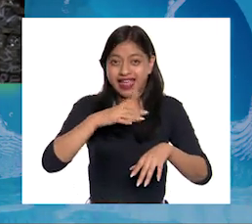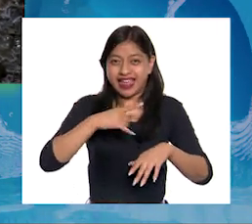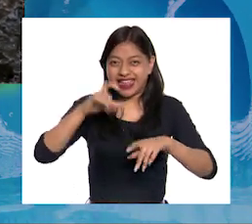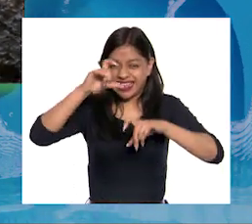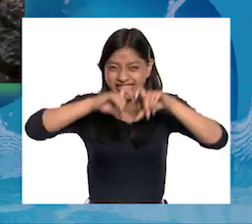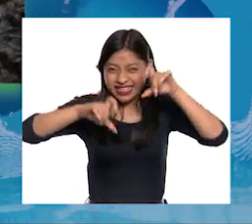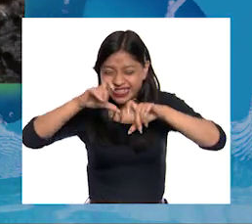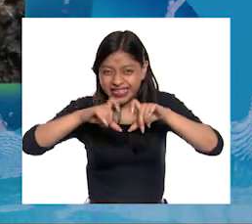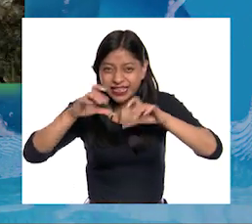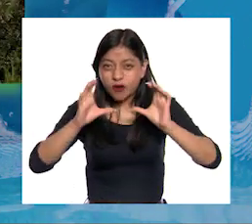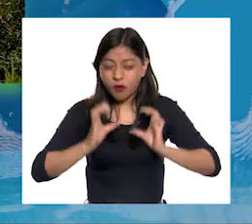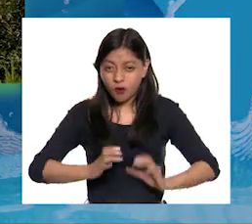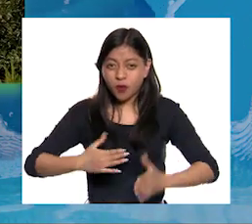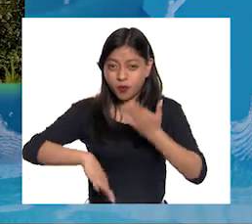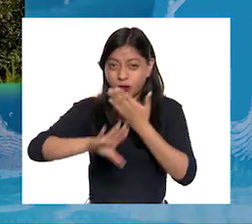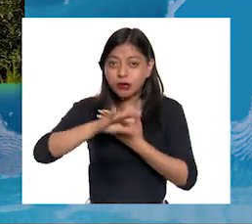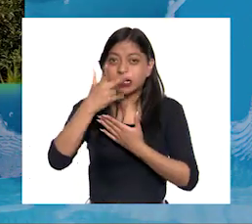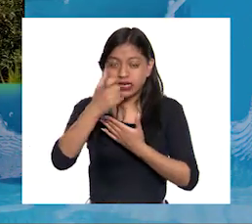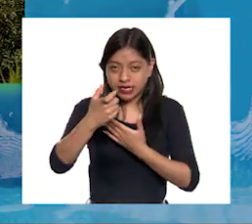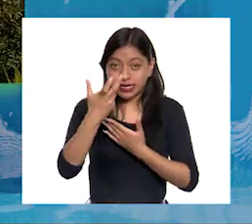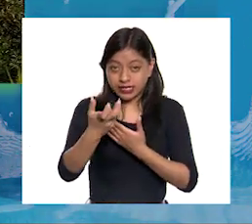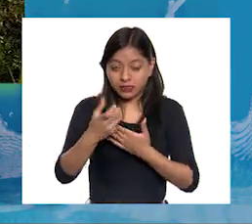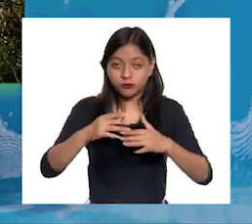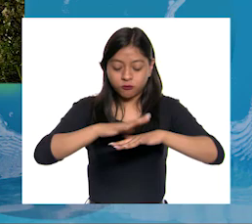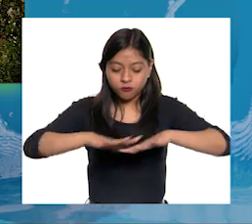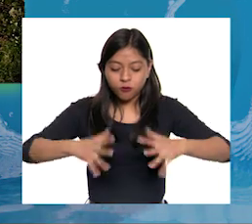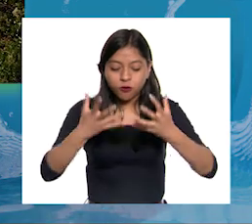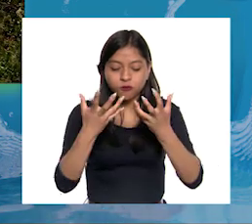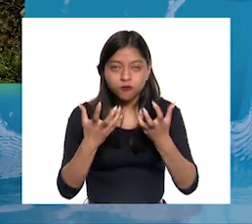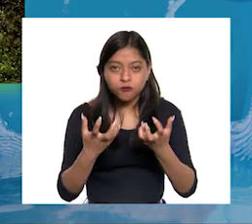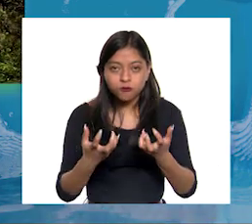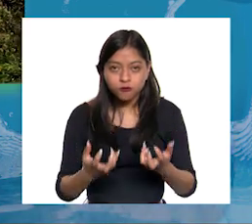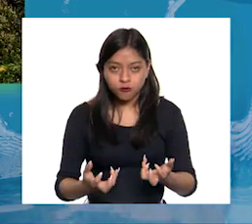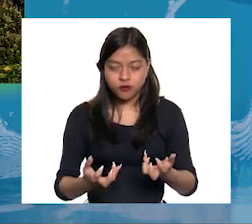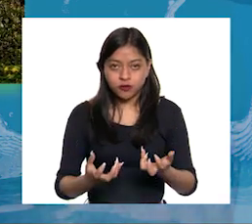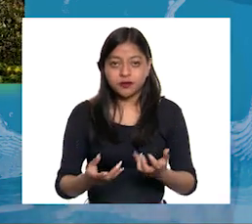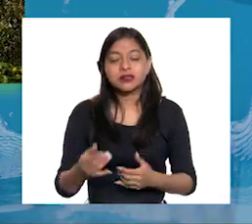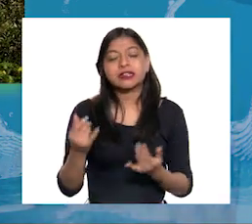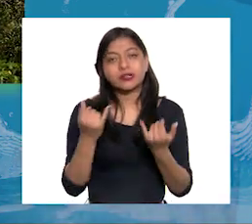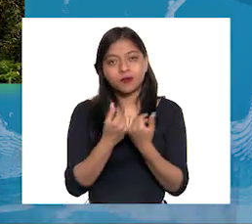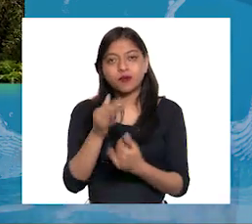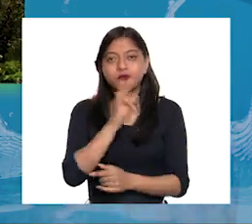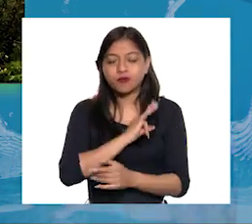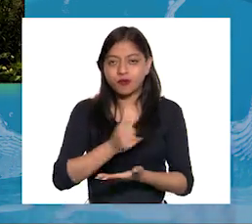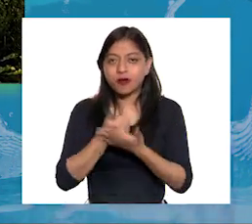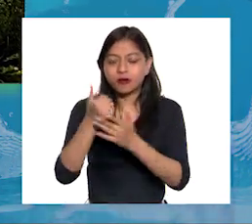cuerpos de agua Y afectar a gran escala la salud de los ecosistemas y sus especies